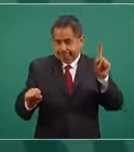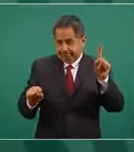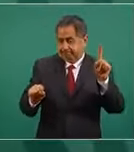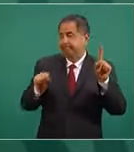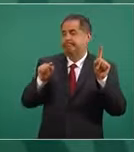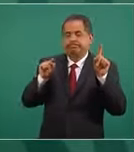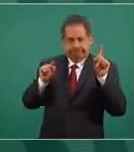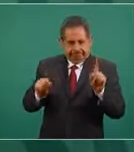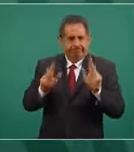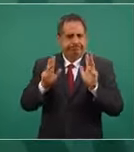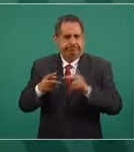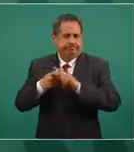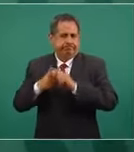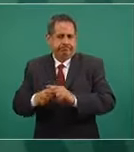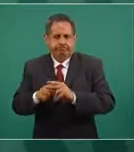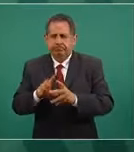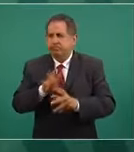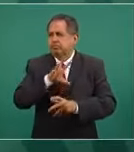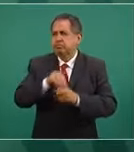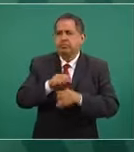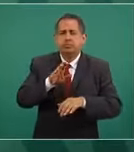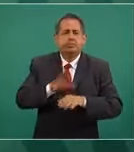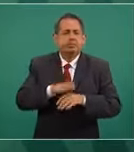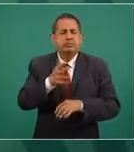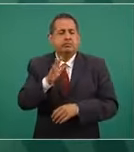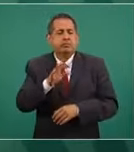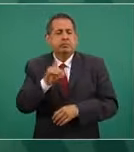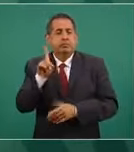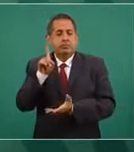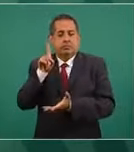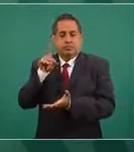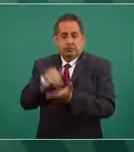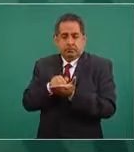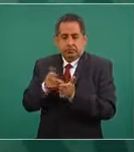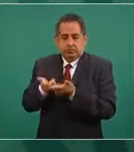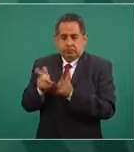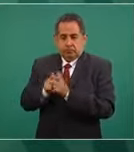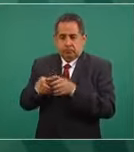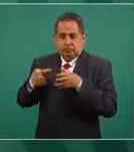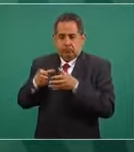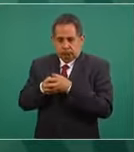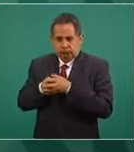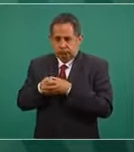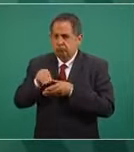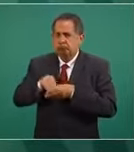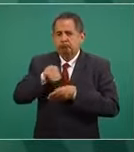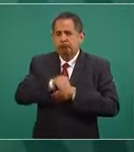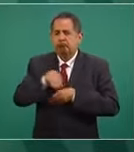cerca de mil brigadas, brigadas Correcamino.